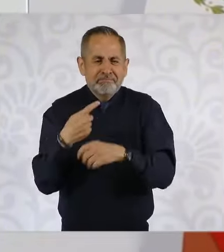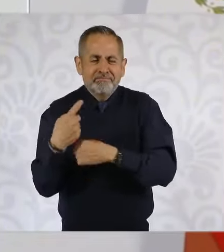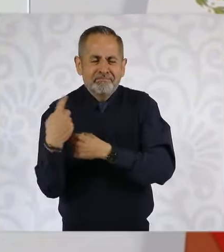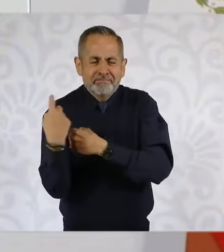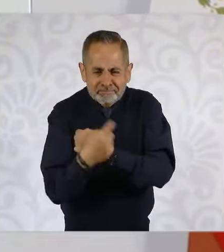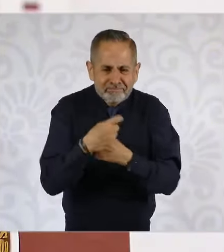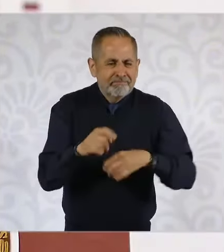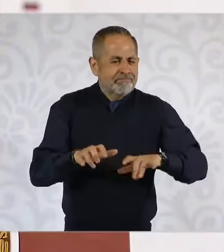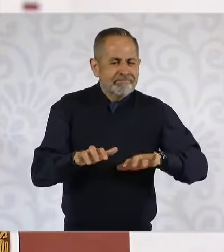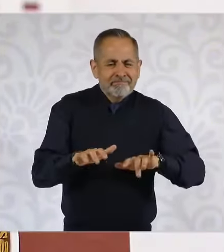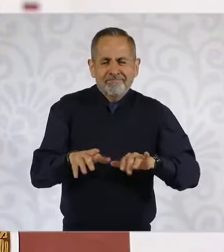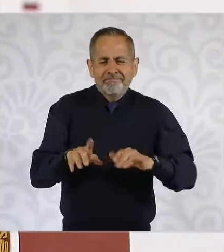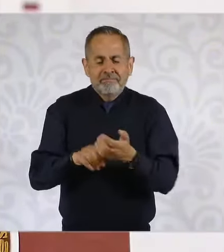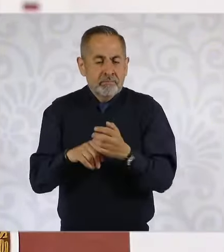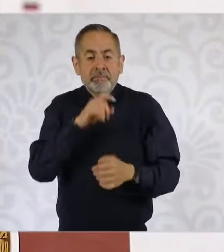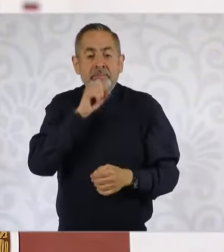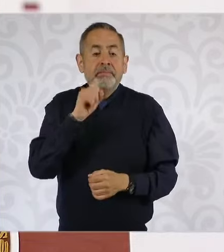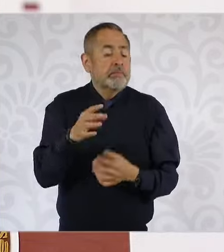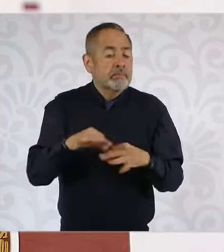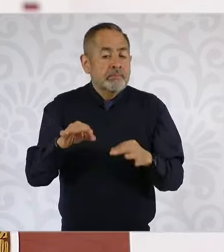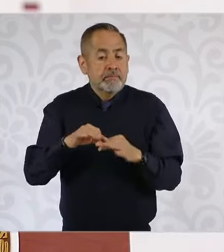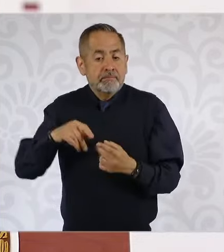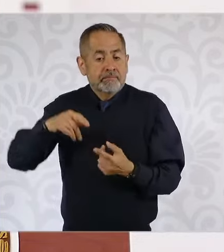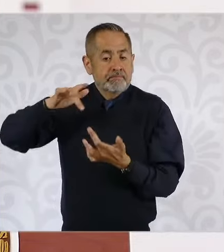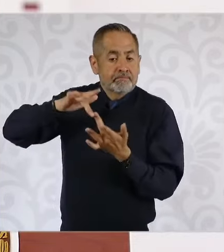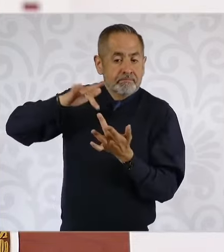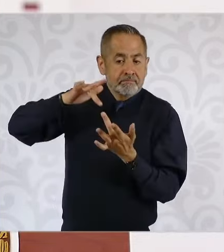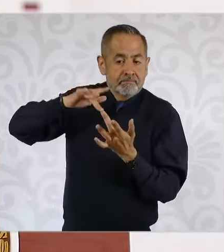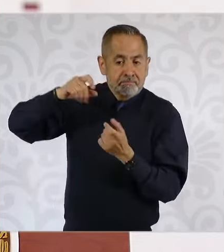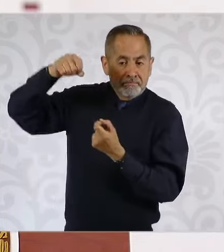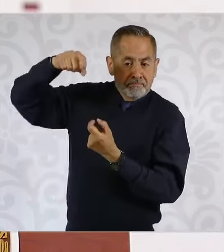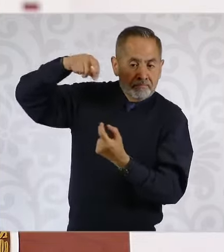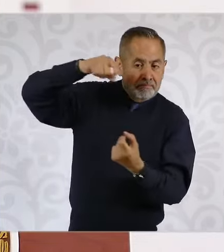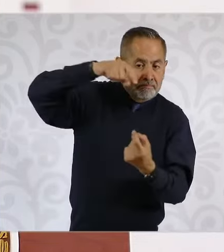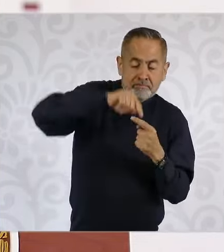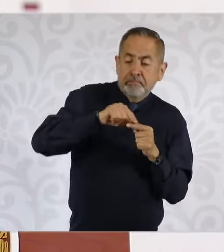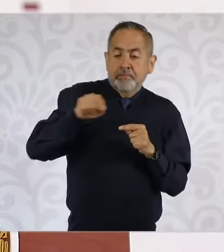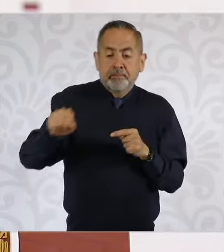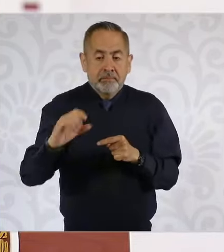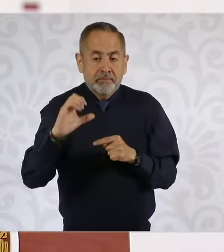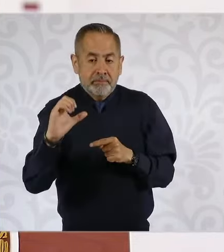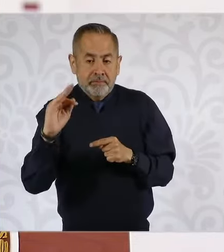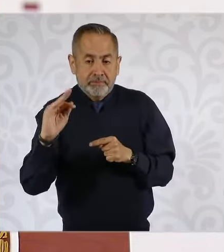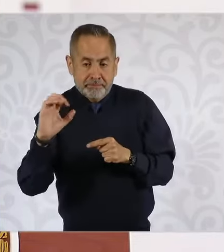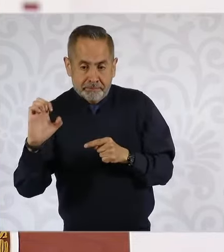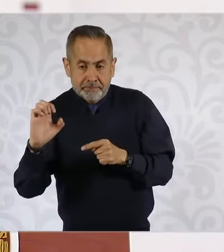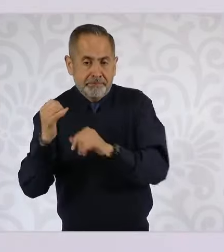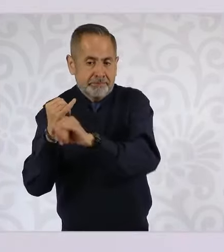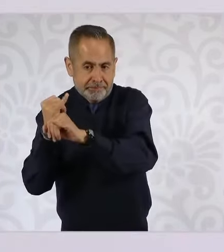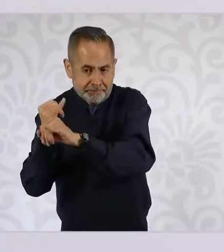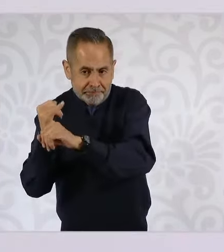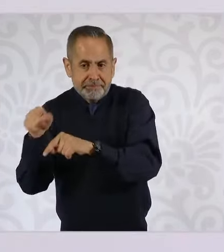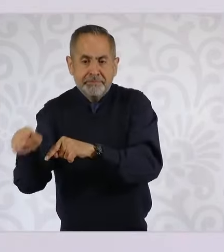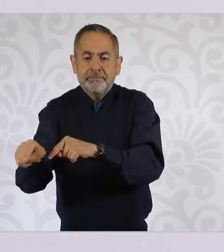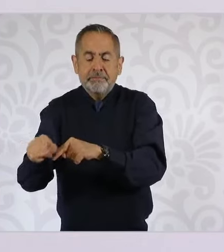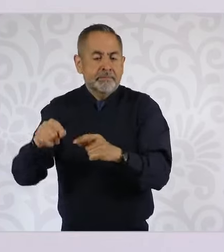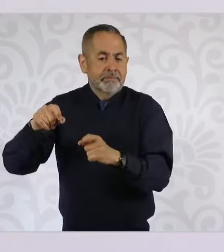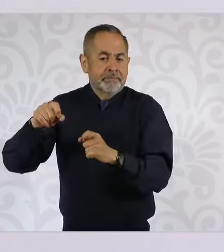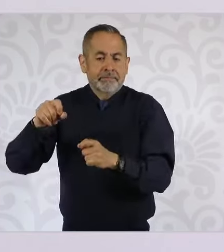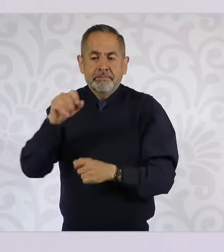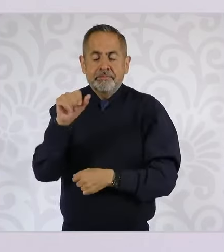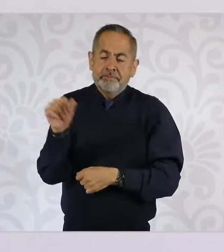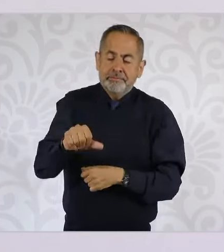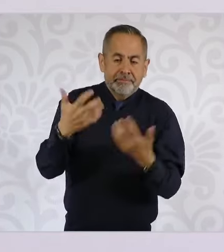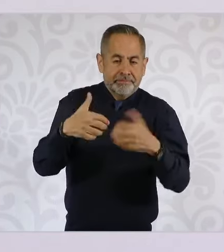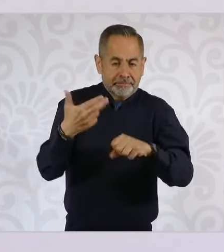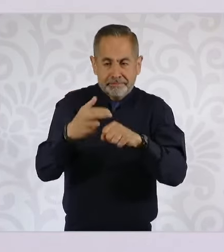que significa la conectividad junto con CFE Internet y Altan y lo que tiene que